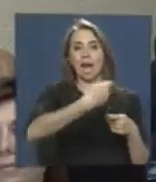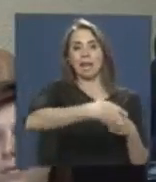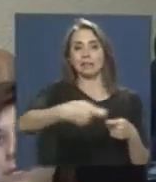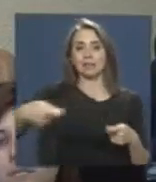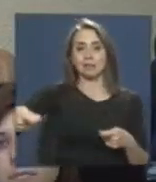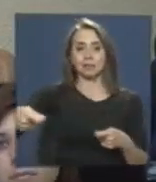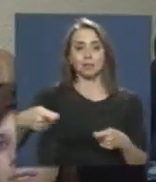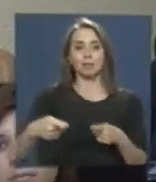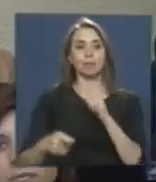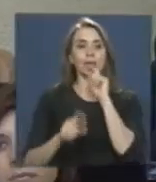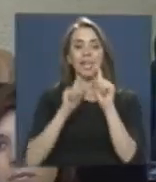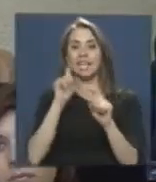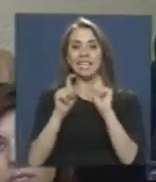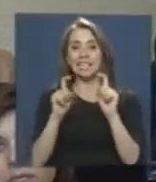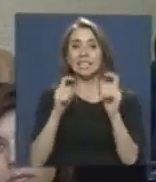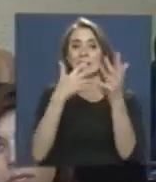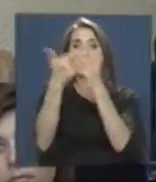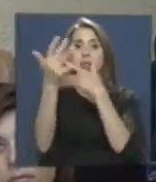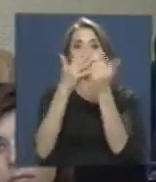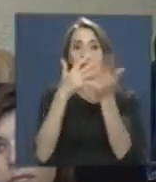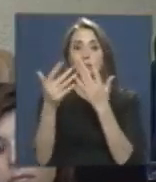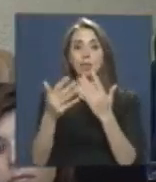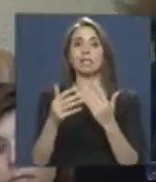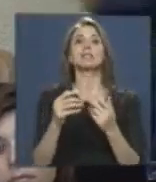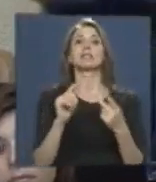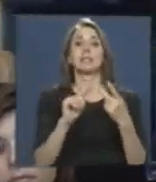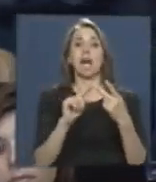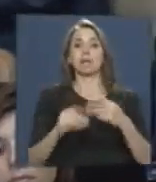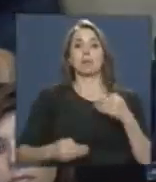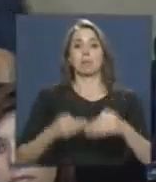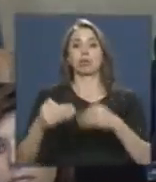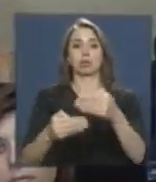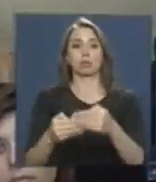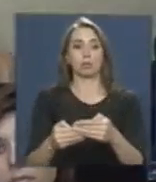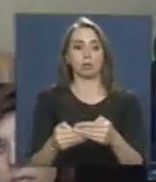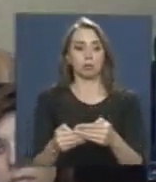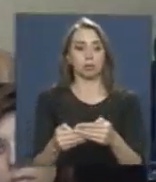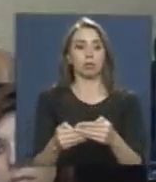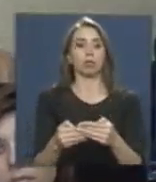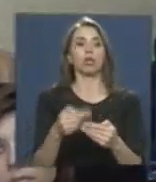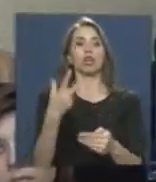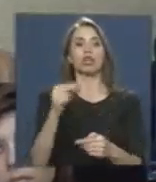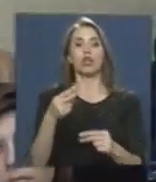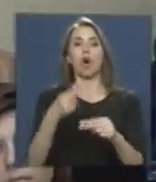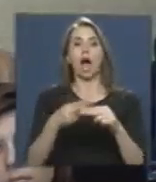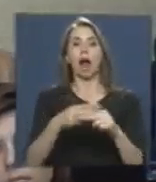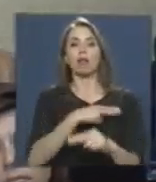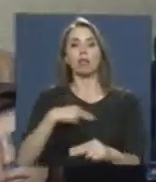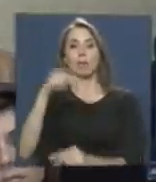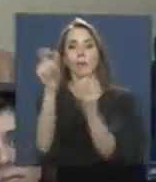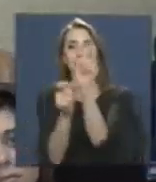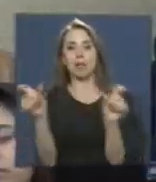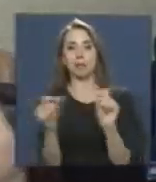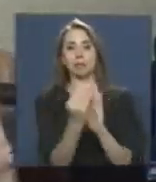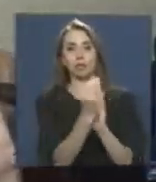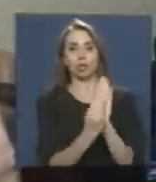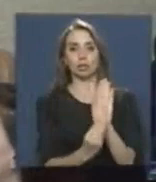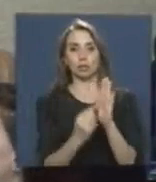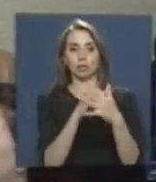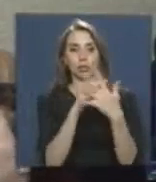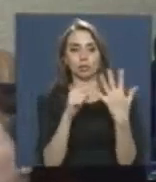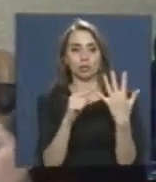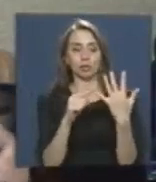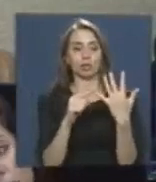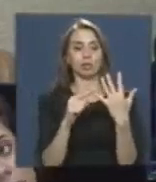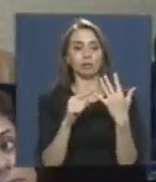Tenemos una crítica desde el punto de vista de la transparencia y de los procedimientos, no a las personas propuestas, porque quisiéramos sacar el